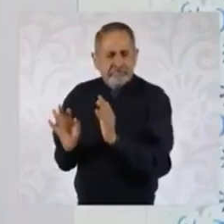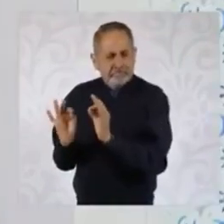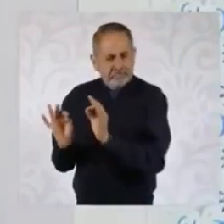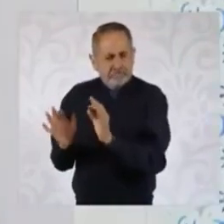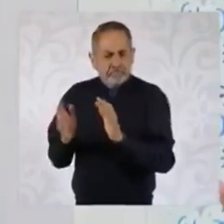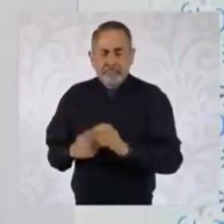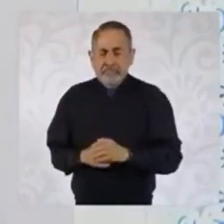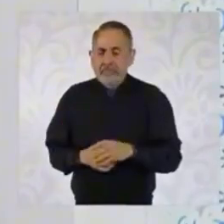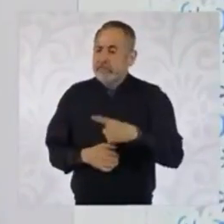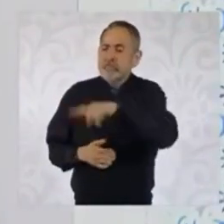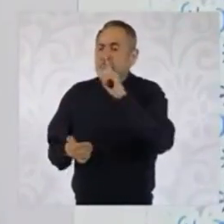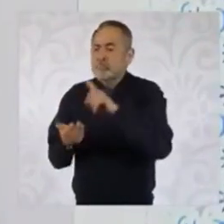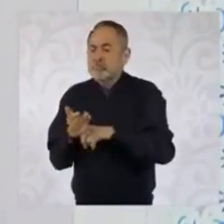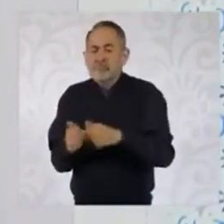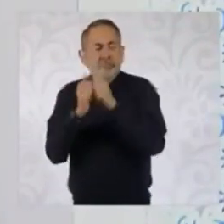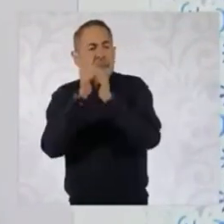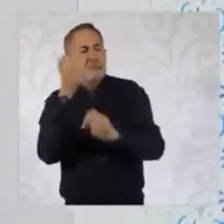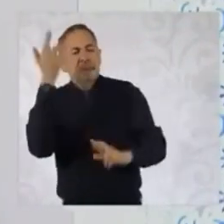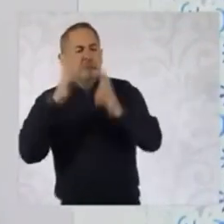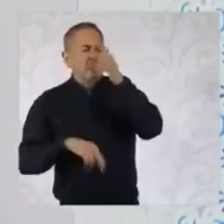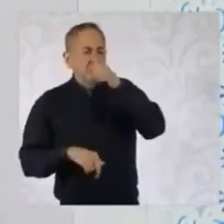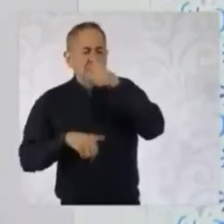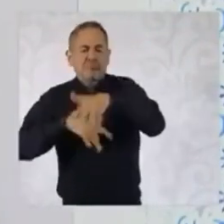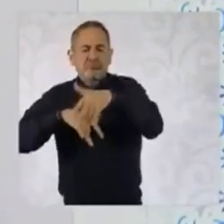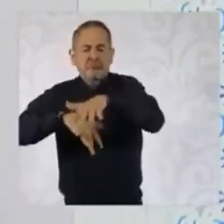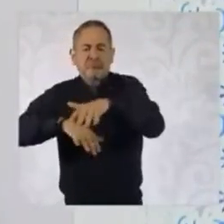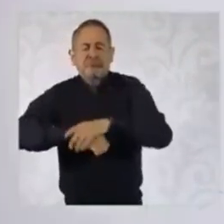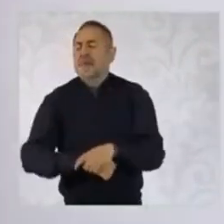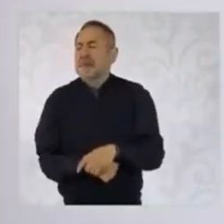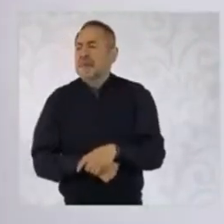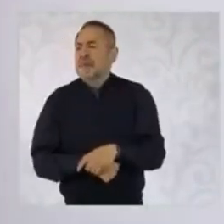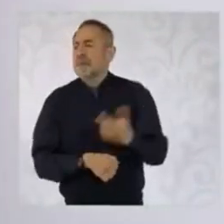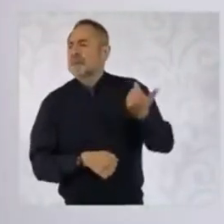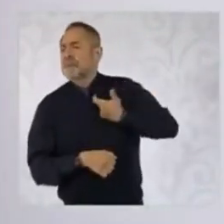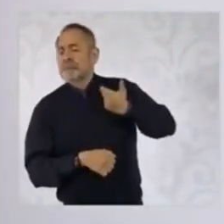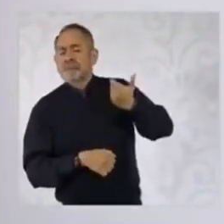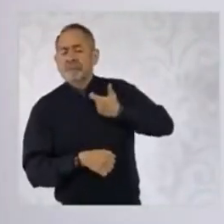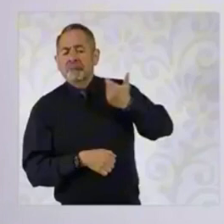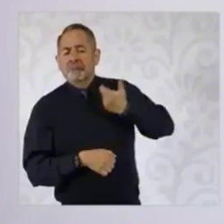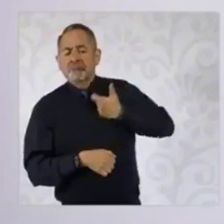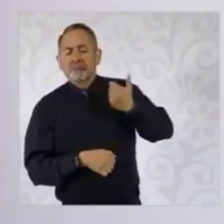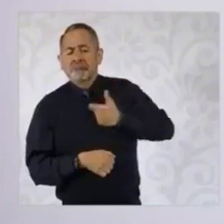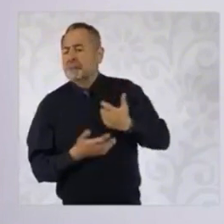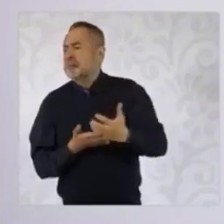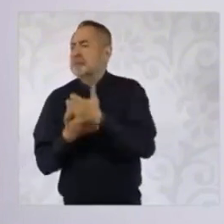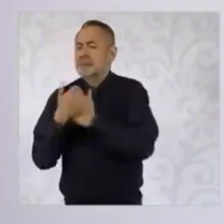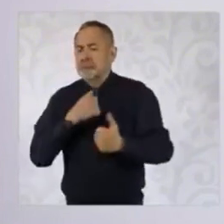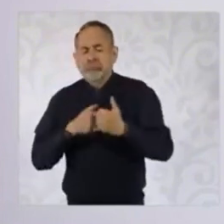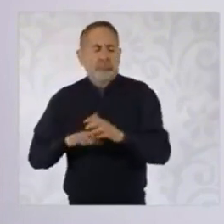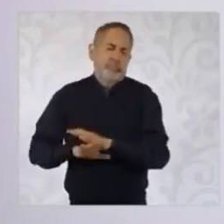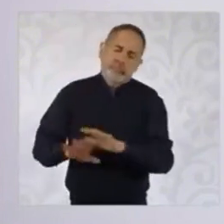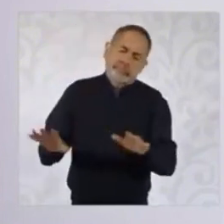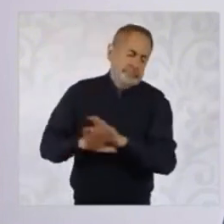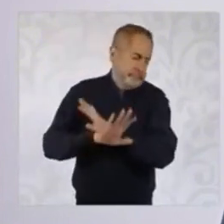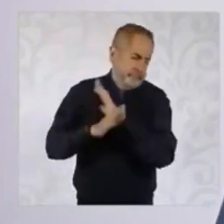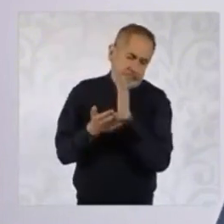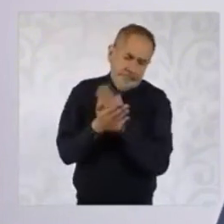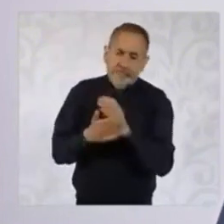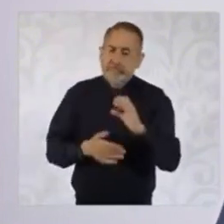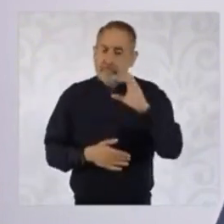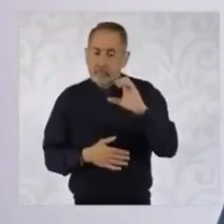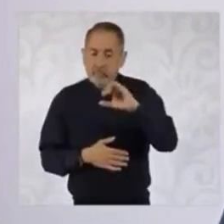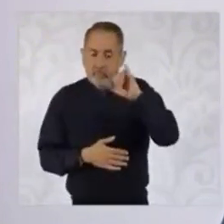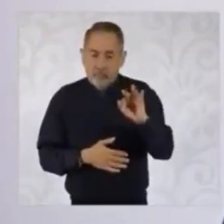estén en paro y sigan percibiendo todo su salario. Entonces, ya el Consejo de la Judicatura,